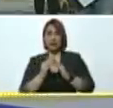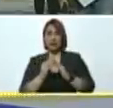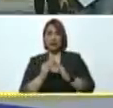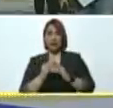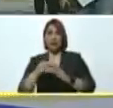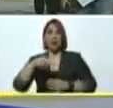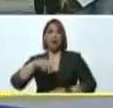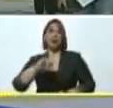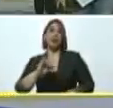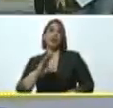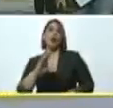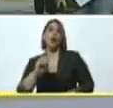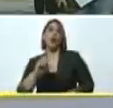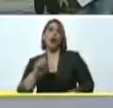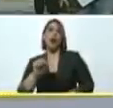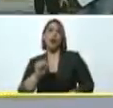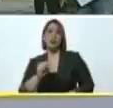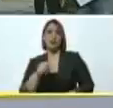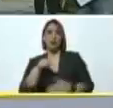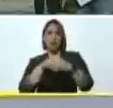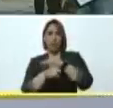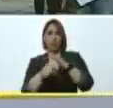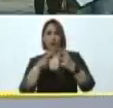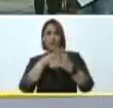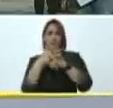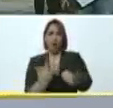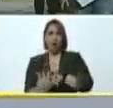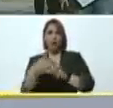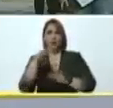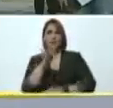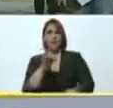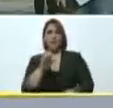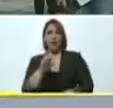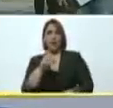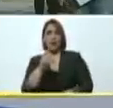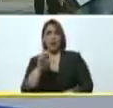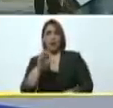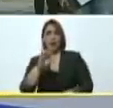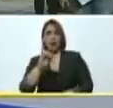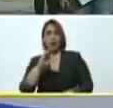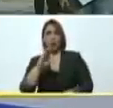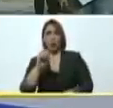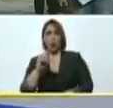la casita de Nicolás en el barrio Federico Quirós. Adelante, ministra.